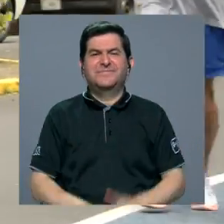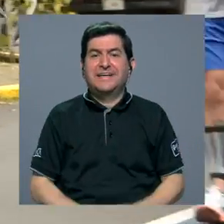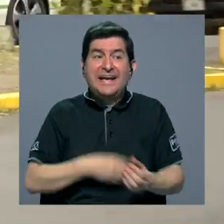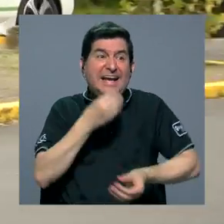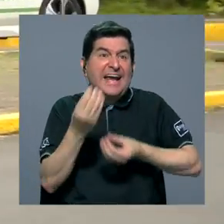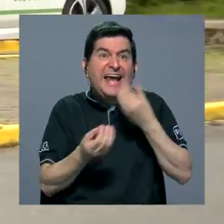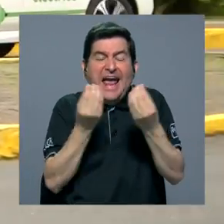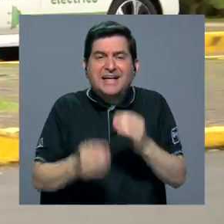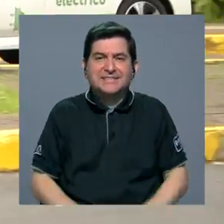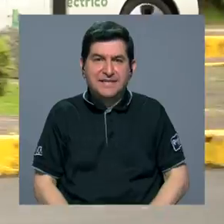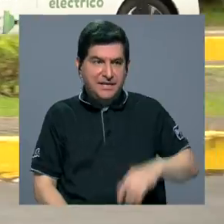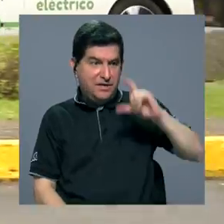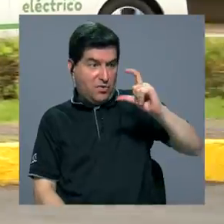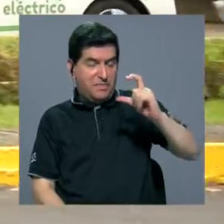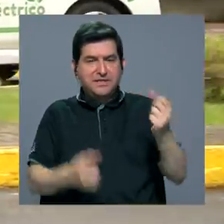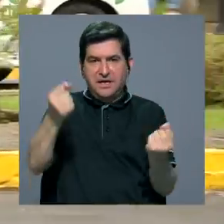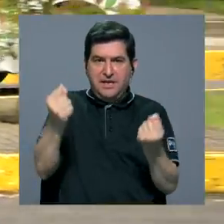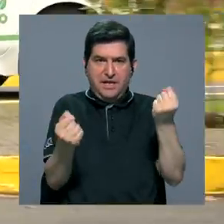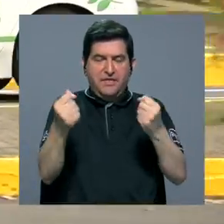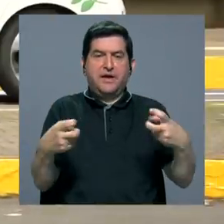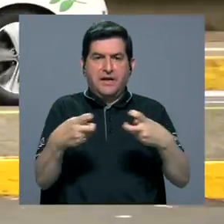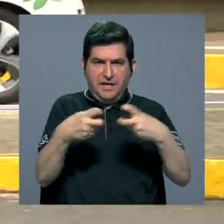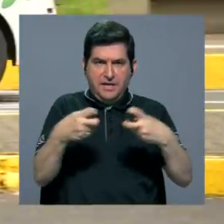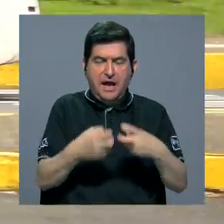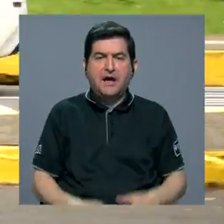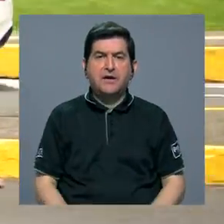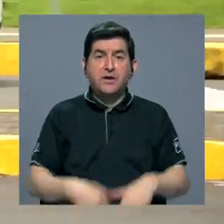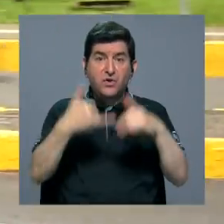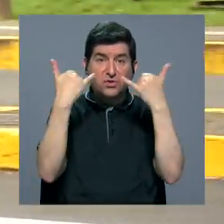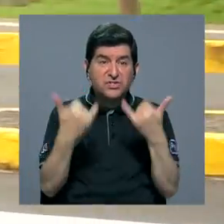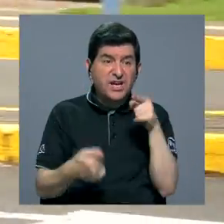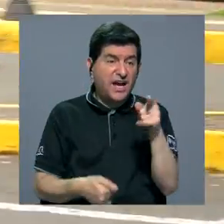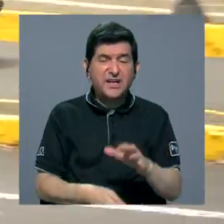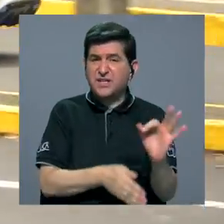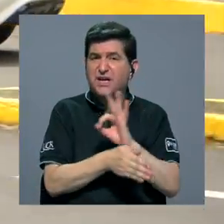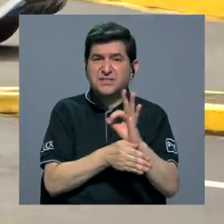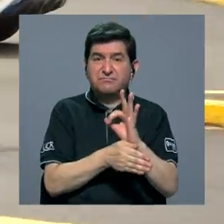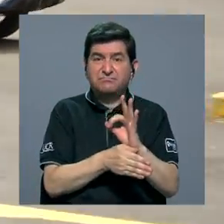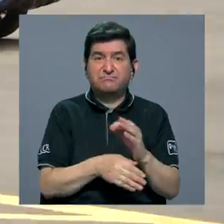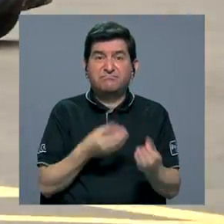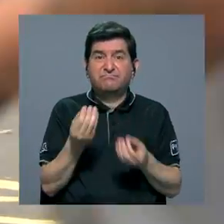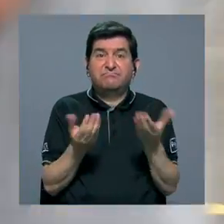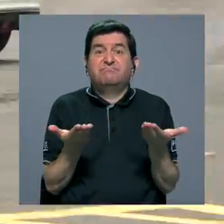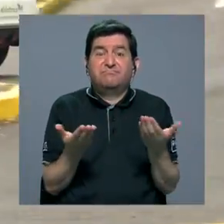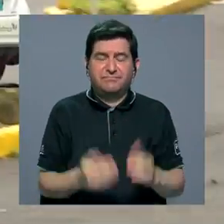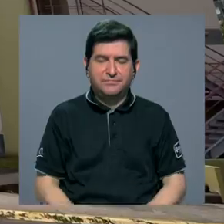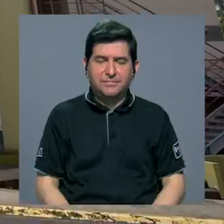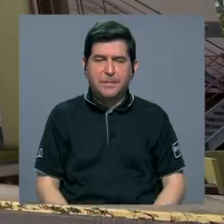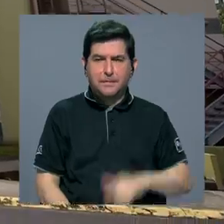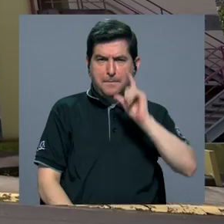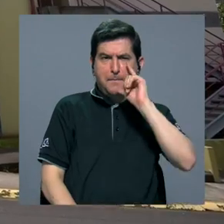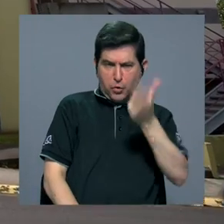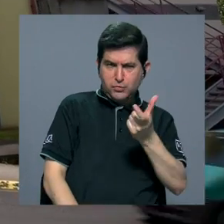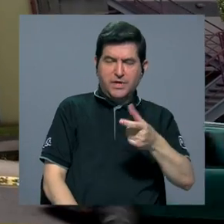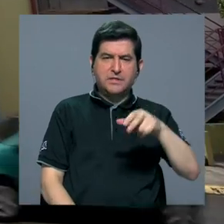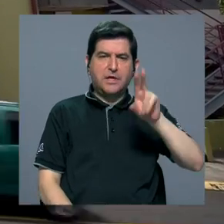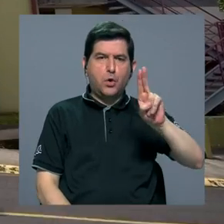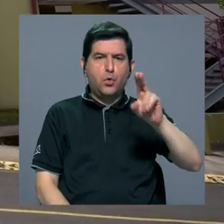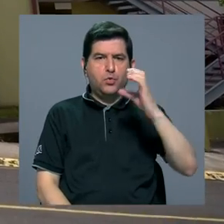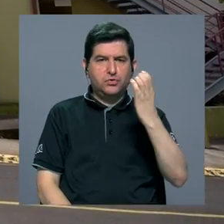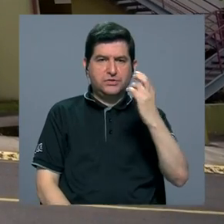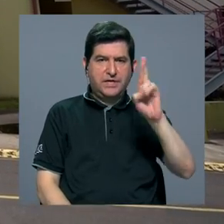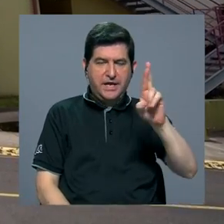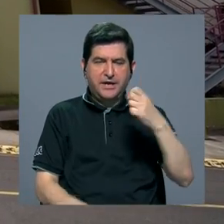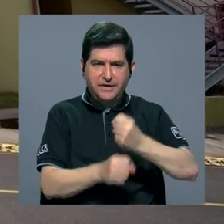qué hacer con las baterías de los vehículos eléctricos una vez que dejen de funcionar. Afortunadamente, la UCR